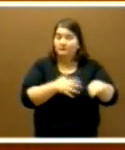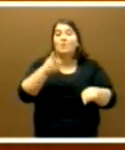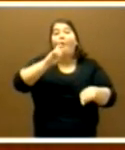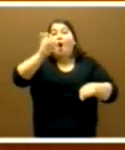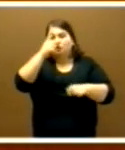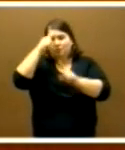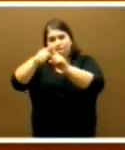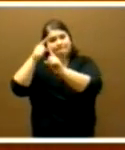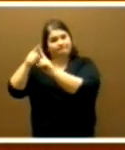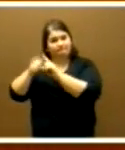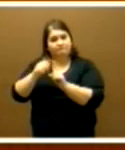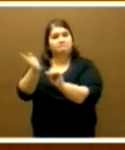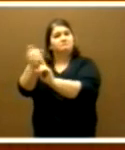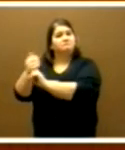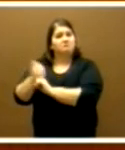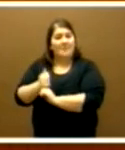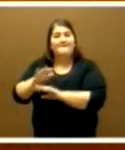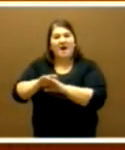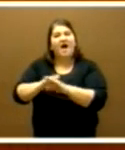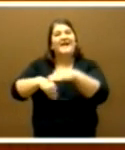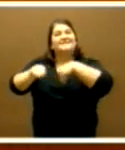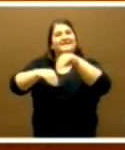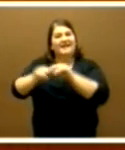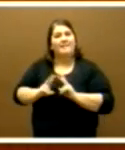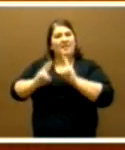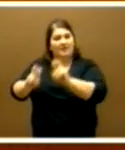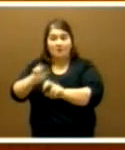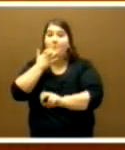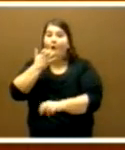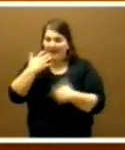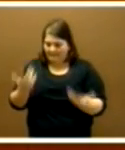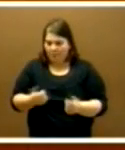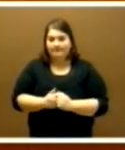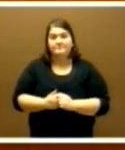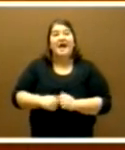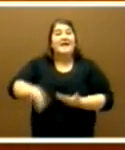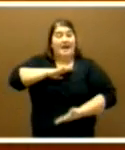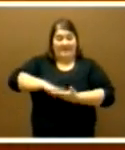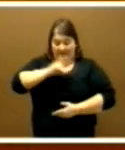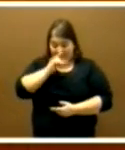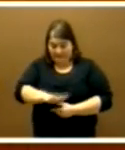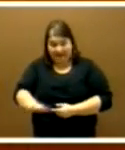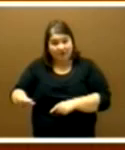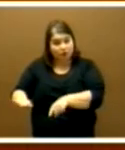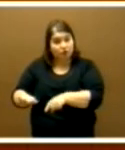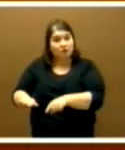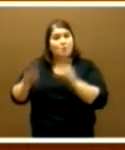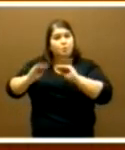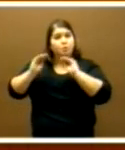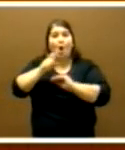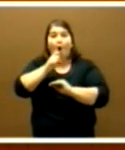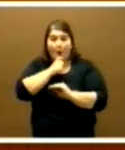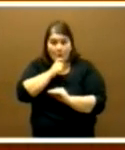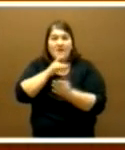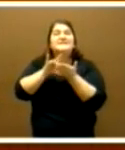complementarán a la estrategia de emprendimiento, como la mejora de las capacidades de los más pequeños a través de la mejora de los